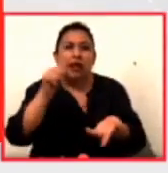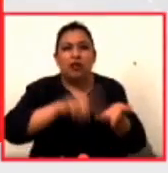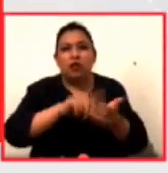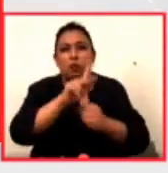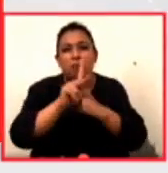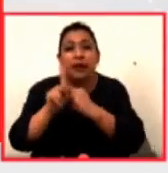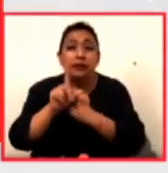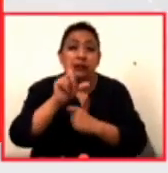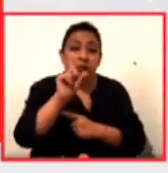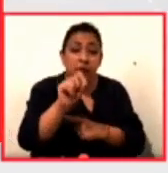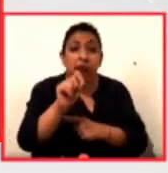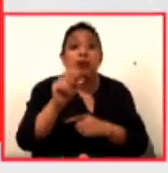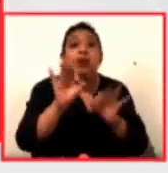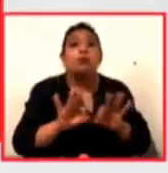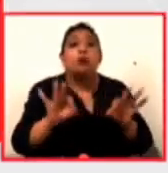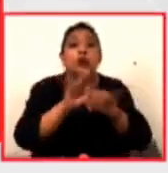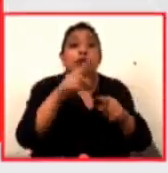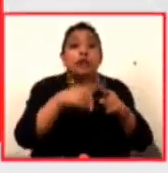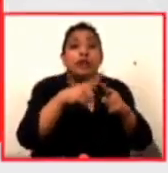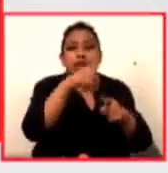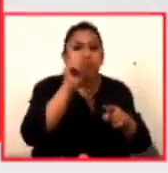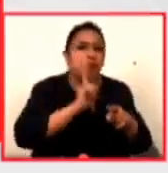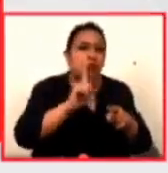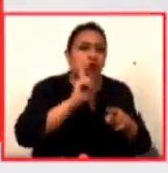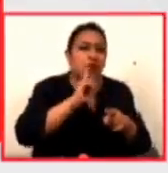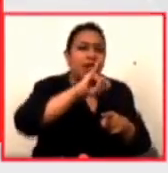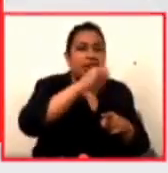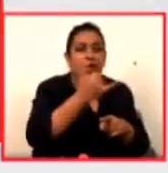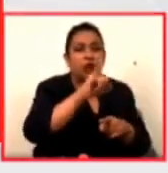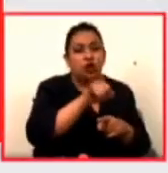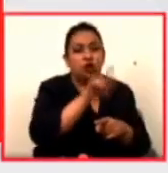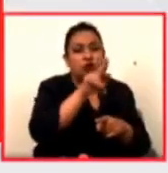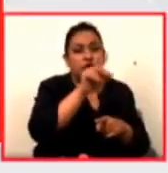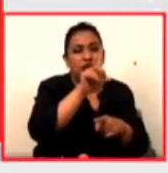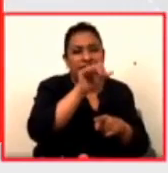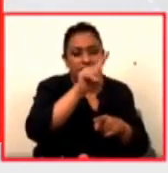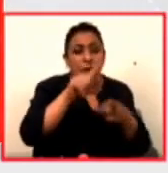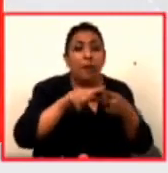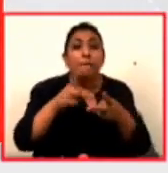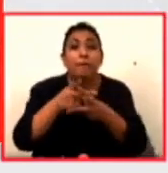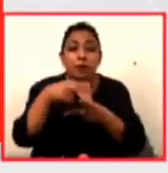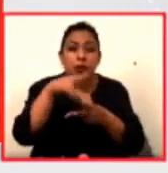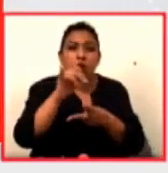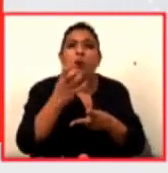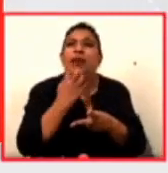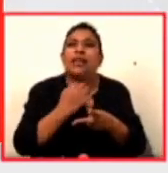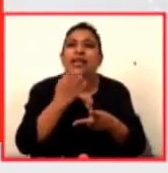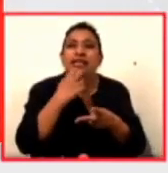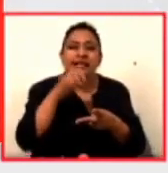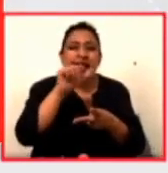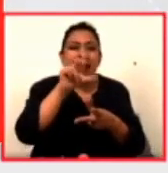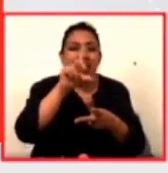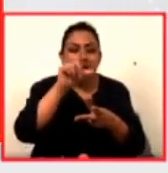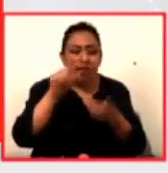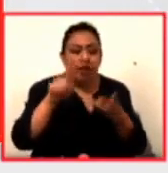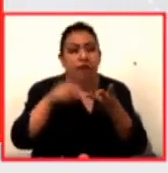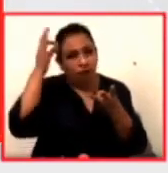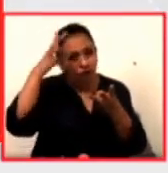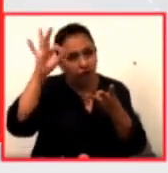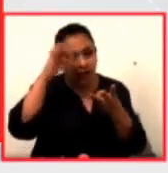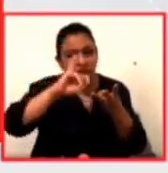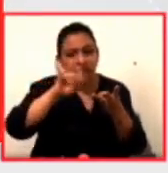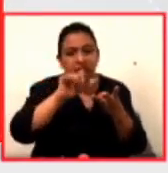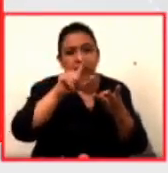quienes destacan la filósofa estadounidense Judith Butler, la premio Nobel israelí Ada Jonat, los filósofos Jean-Luc